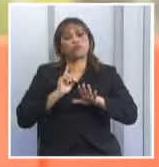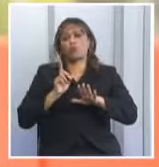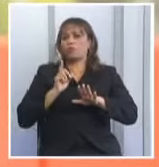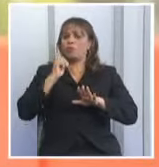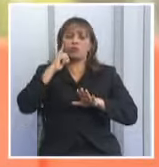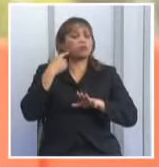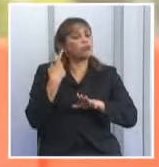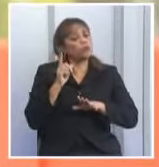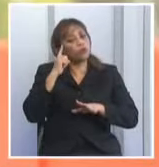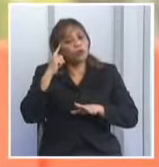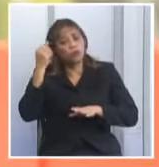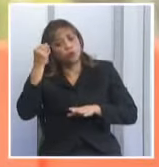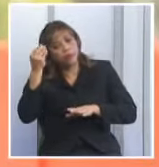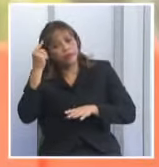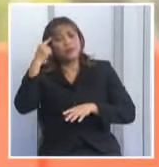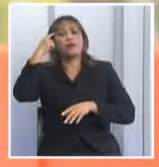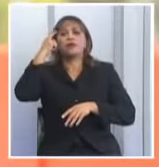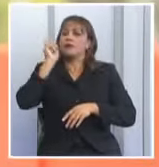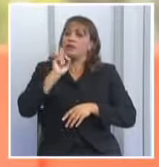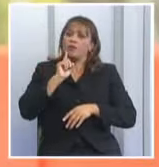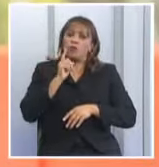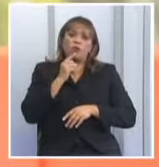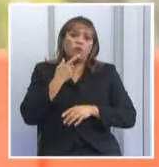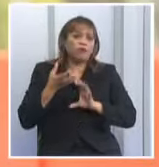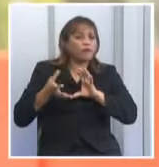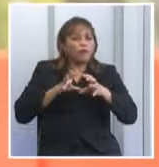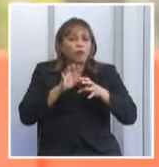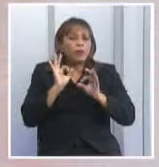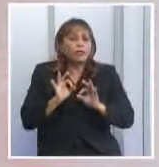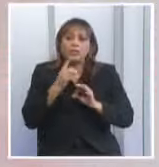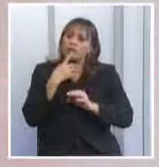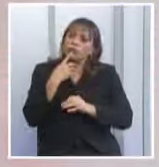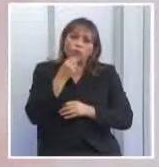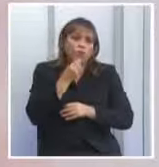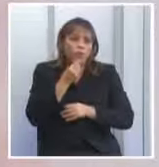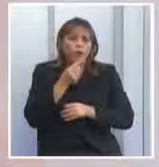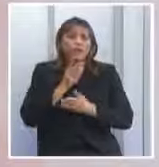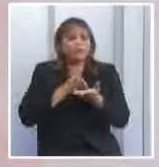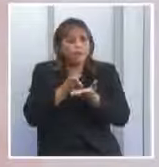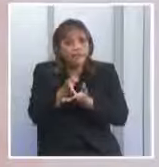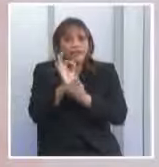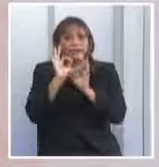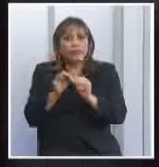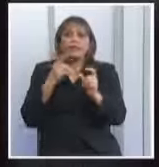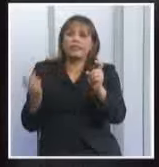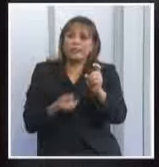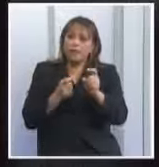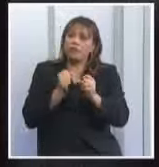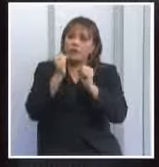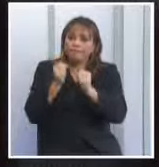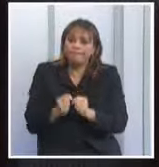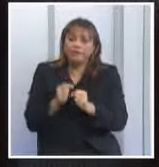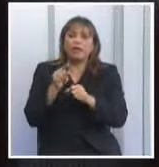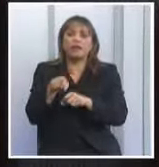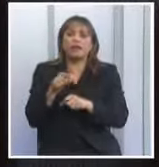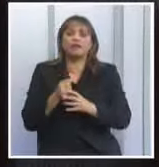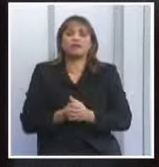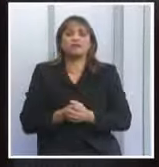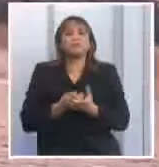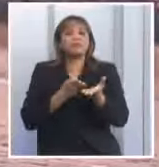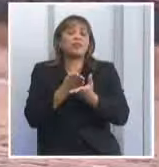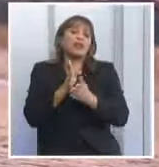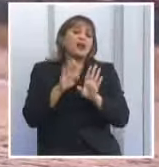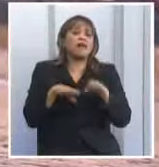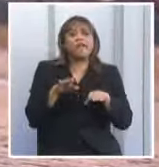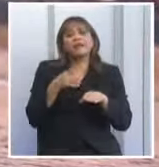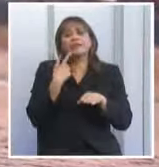no, no, Alejandro, este no es el camino que tú tenías que seguir, es este el que tienes que luchar. Y aquí estamos. A